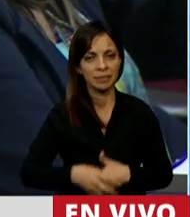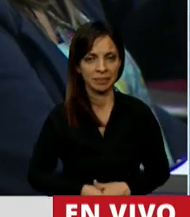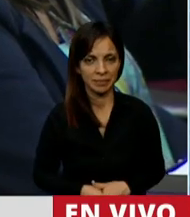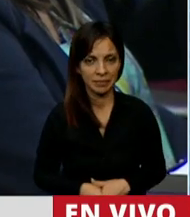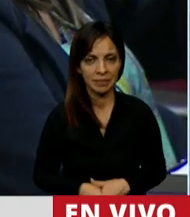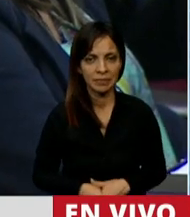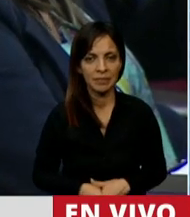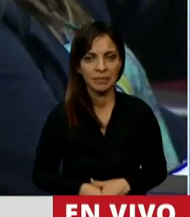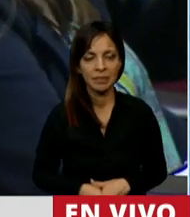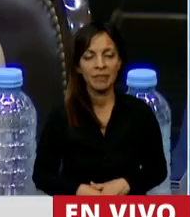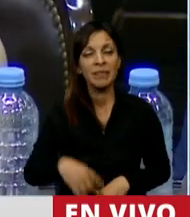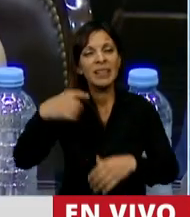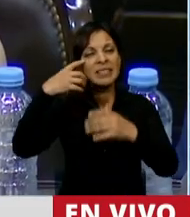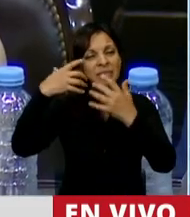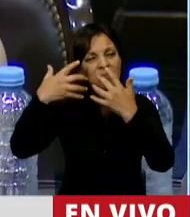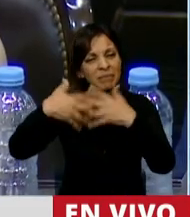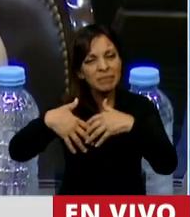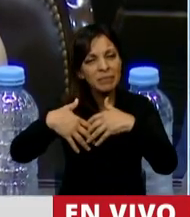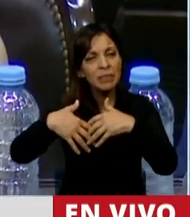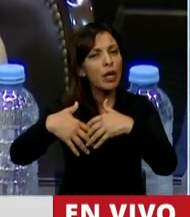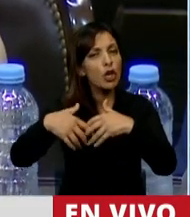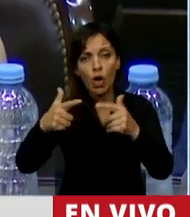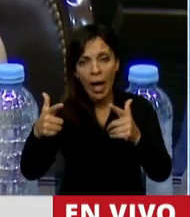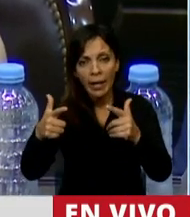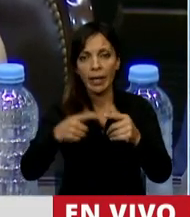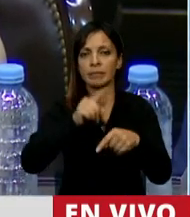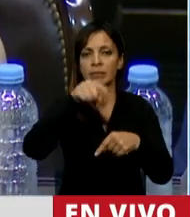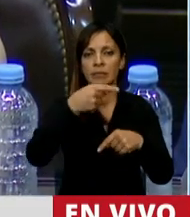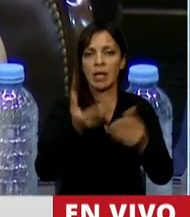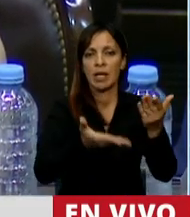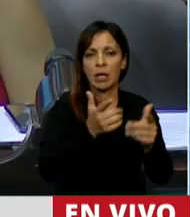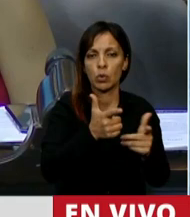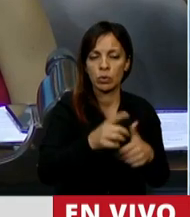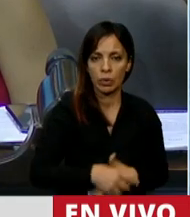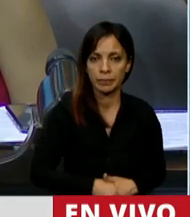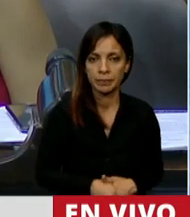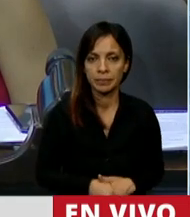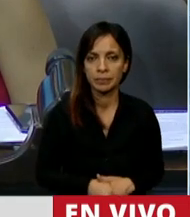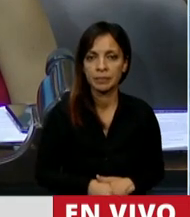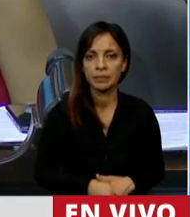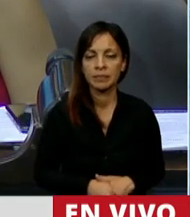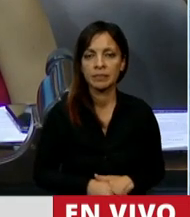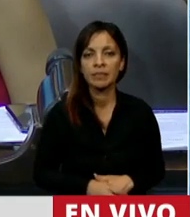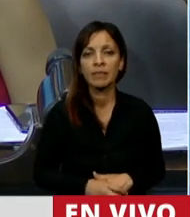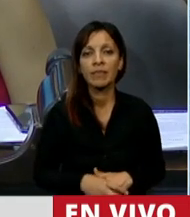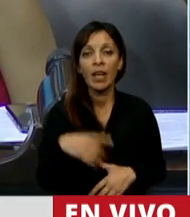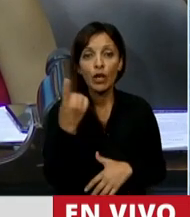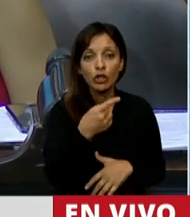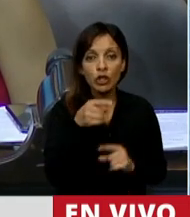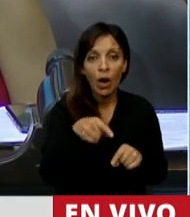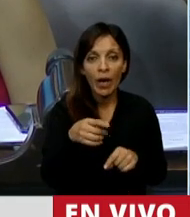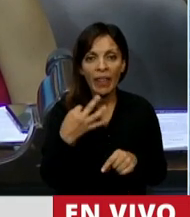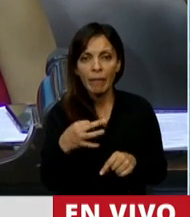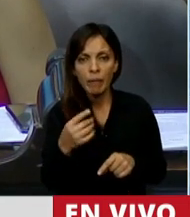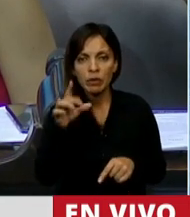Lo que no es razonable es injusto. Y es injusto que elijamos a una